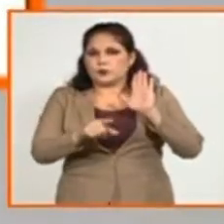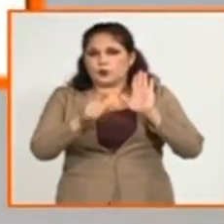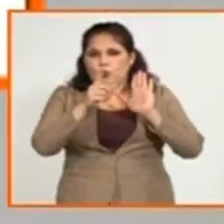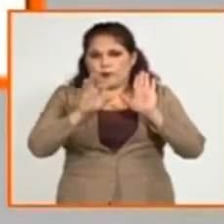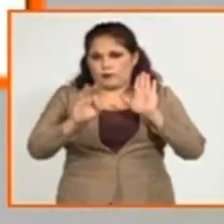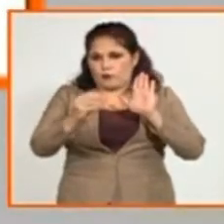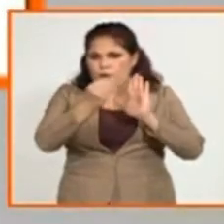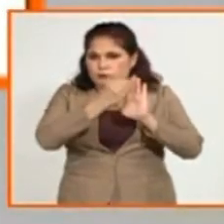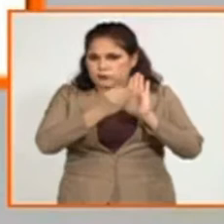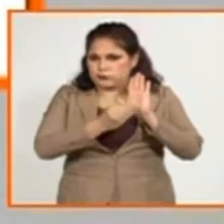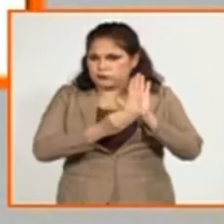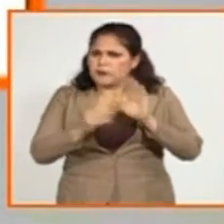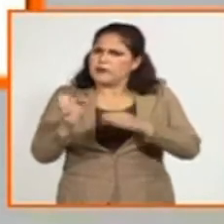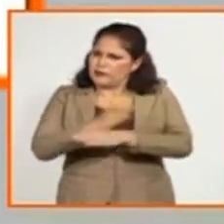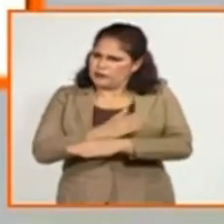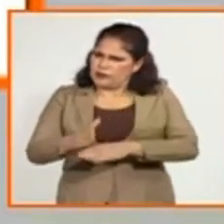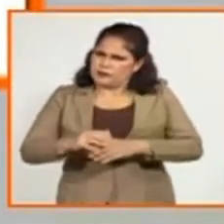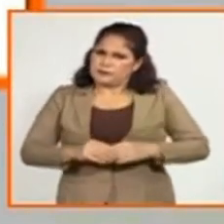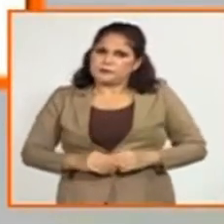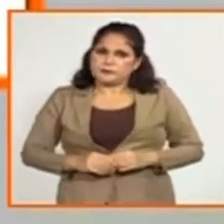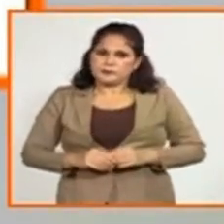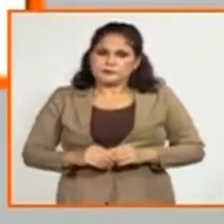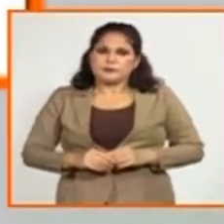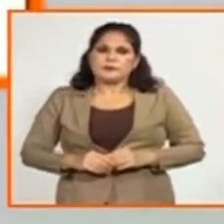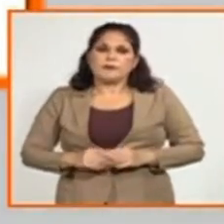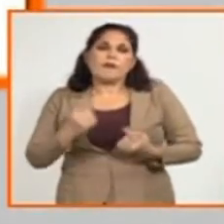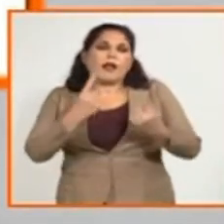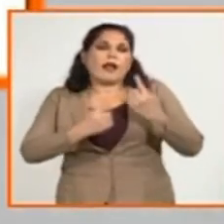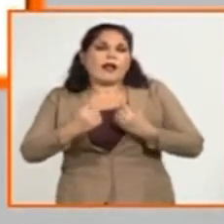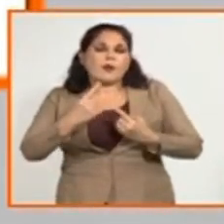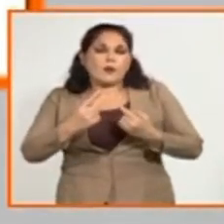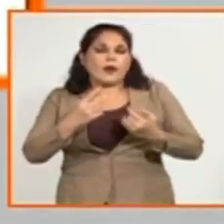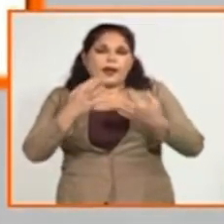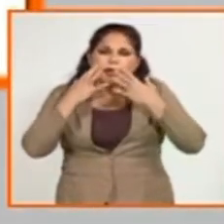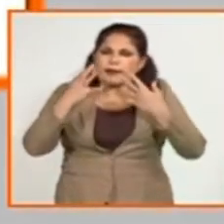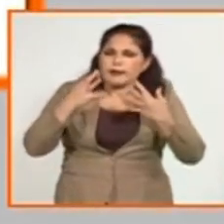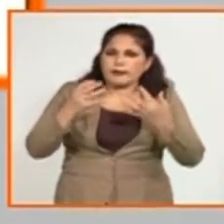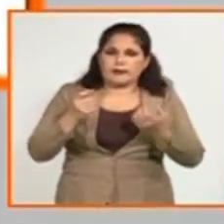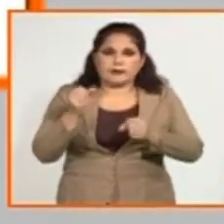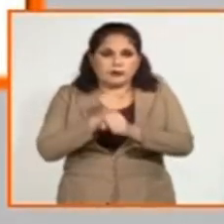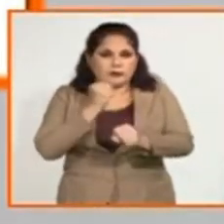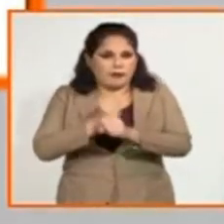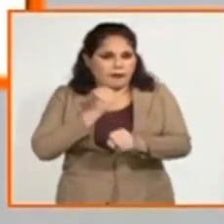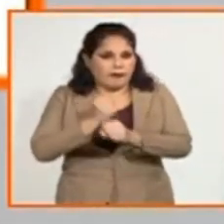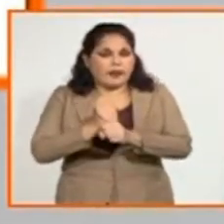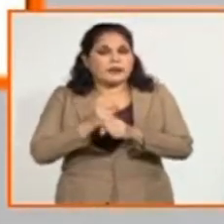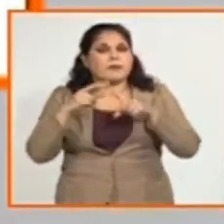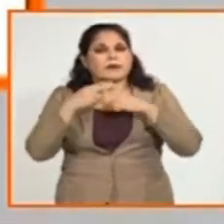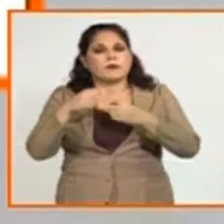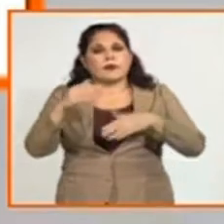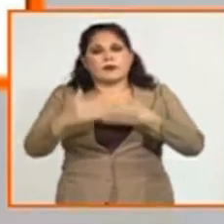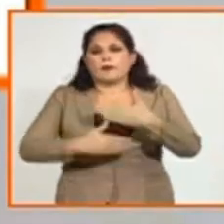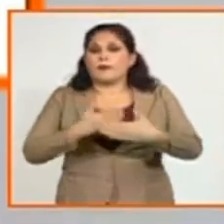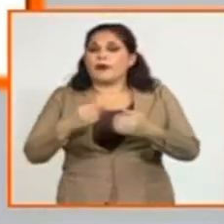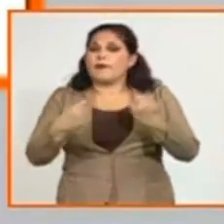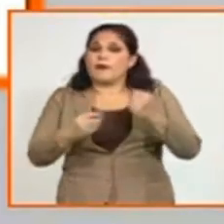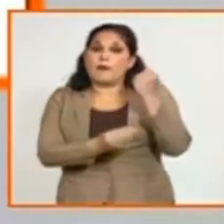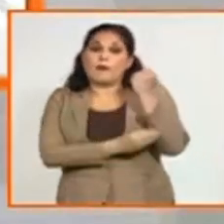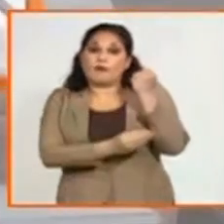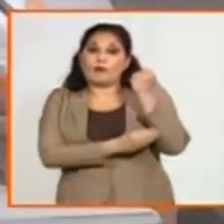implementación, que son varias, son varias y algunas muy interesantes que se están trabajando, se están buscando la solución y hay que fortalecer ese